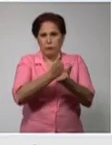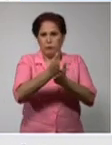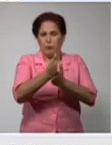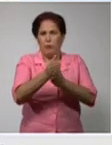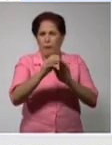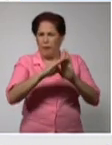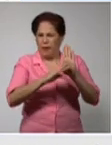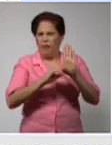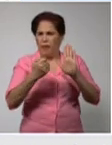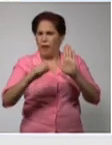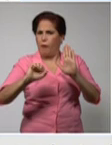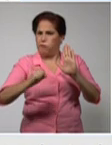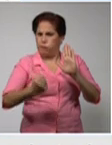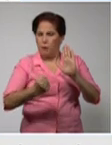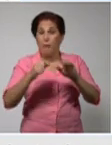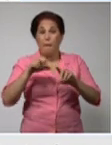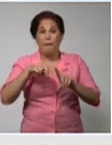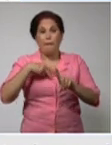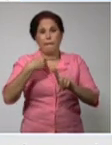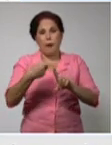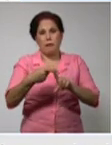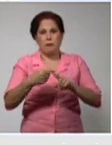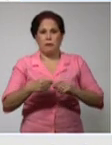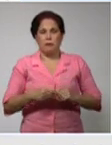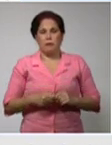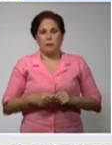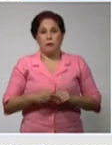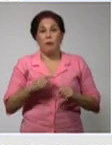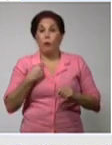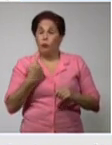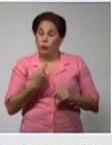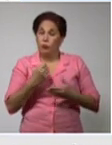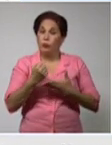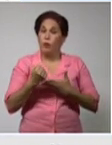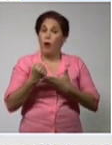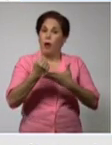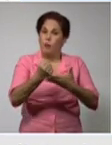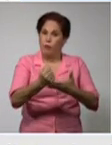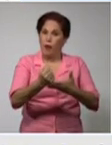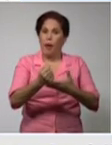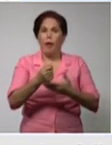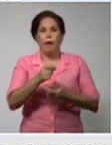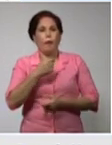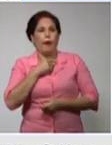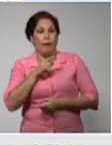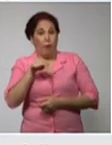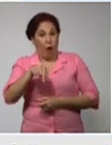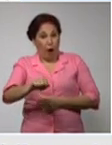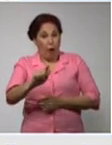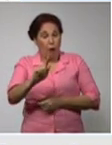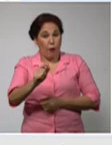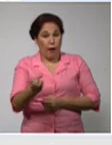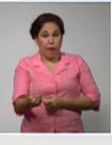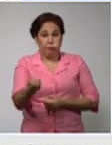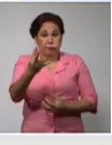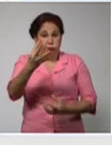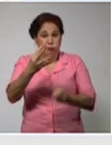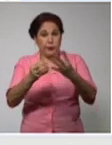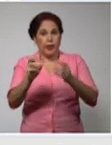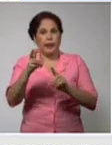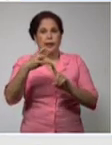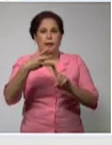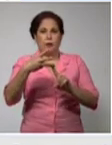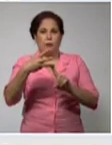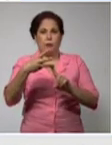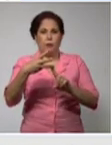y que todavía estamos asistiendo al tercer rebrote de la pandemia en nuestro país.